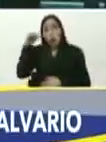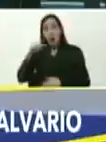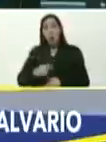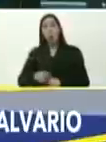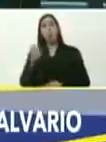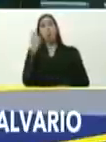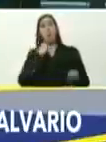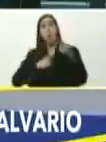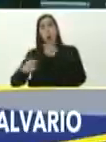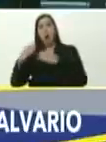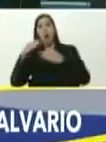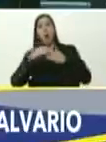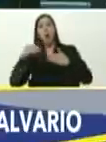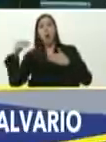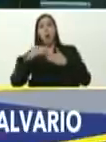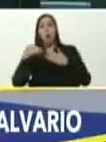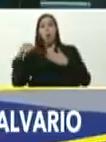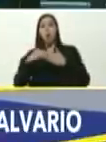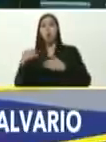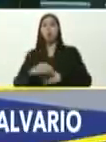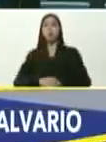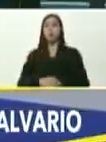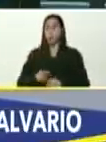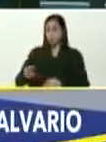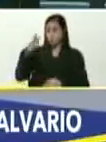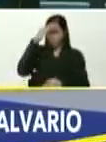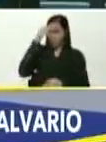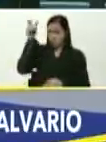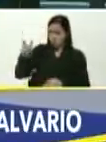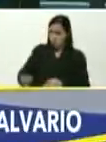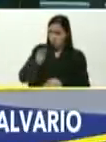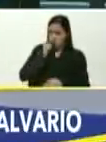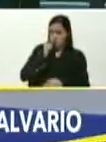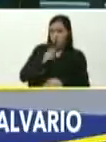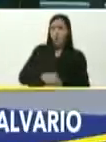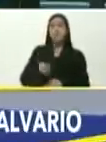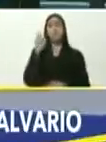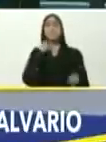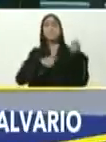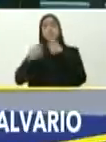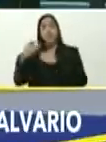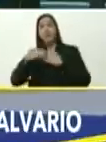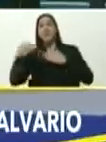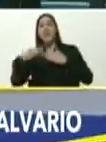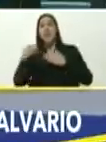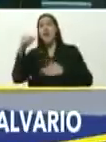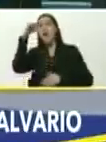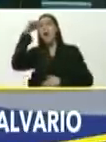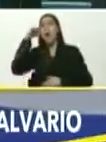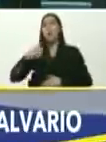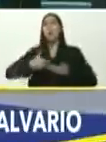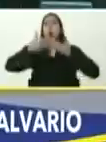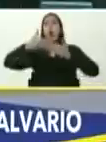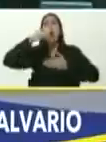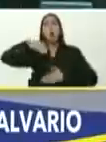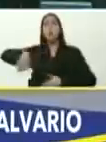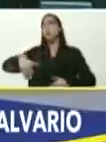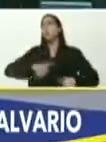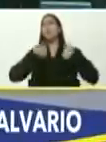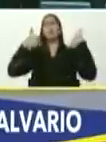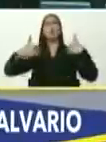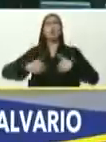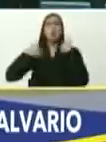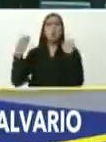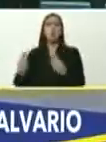el agua, en dólares, tú lo sabías, Reverol, venden el agua, en dólares, al pueblo sufriente,